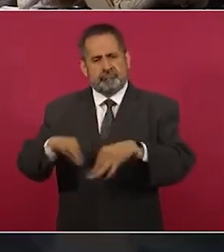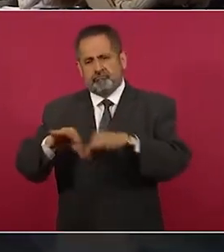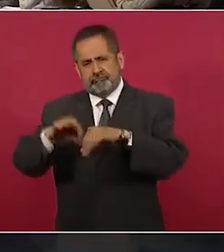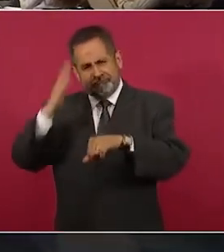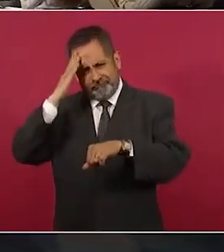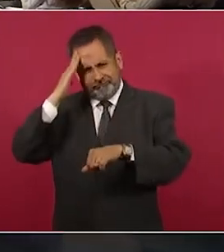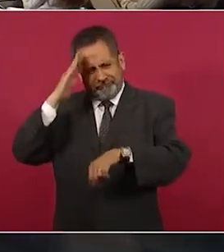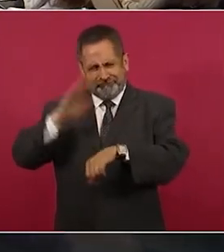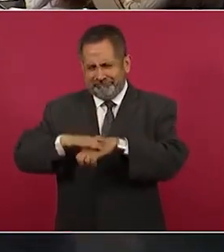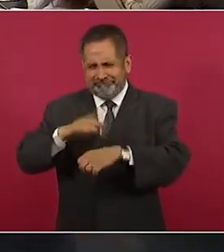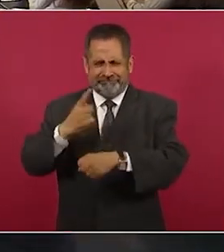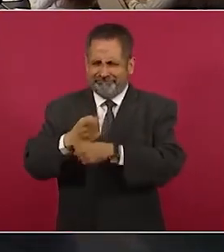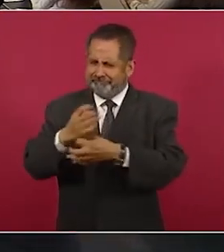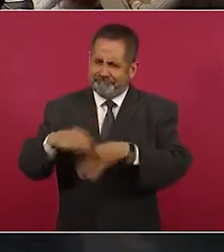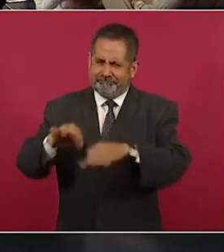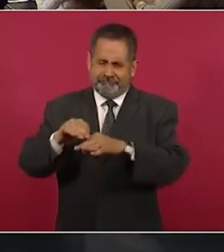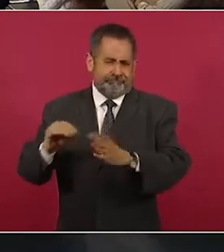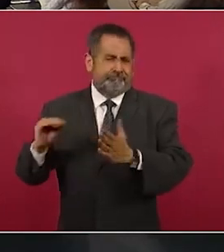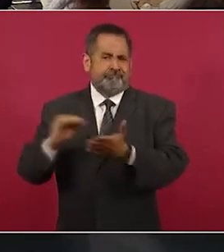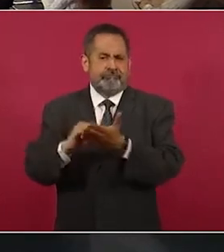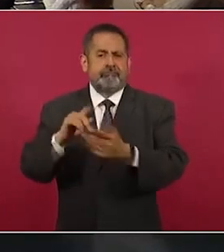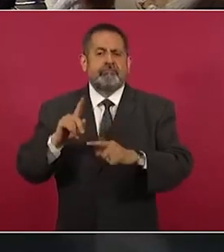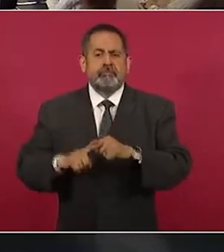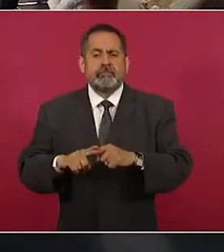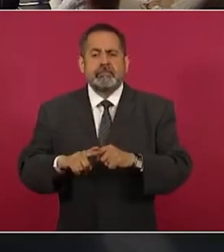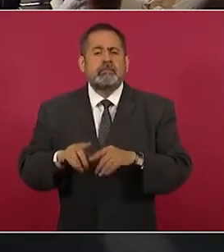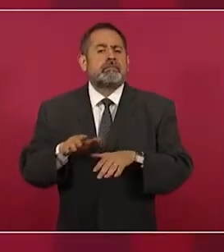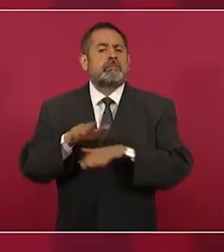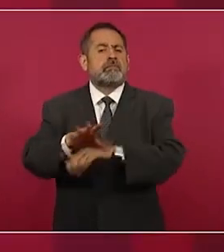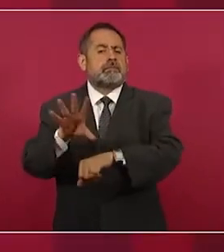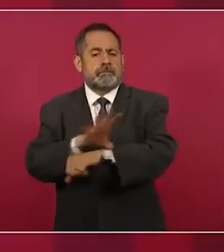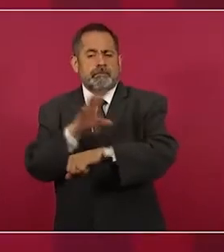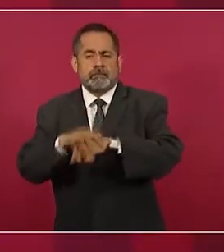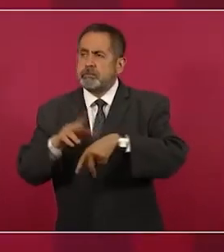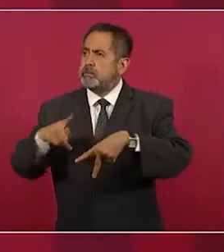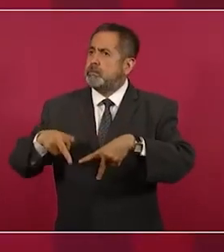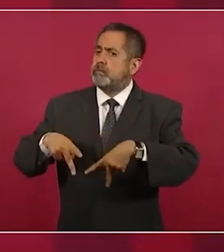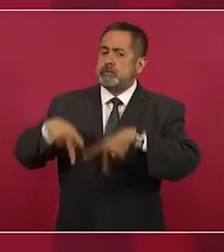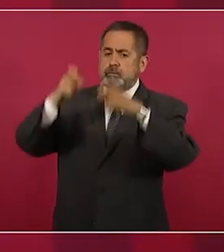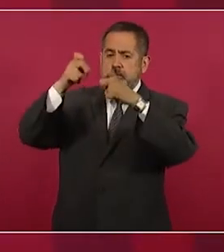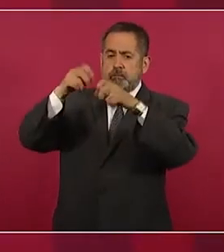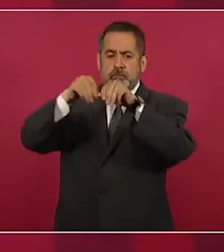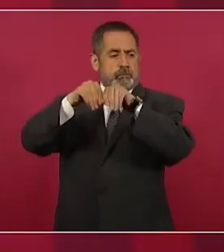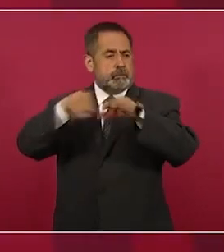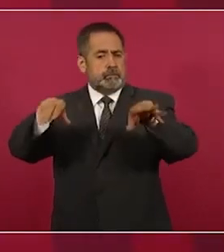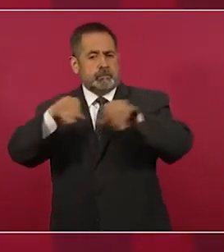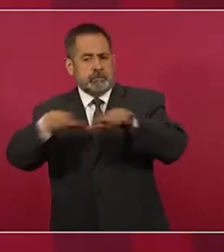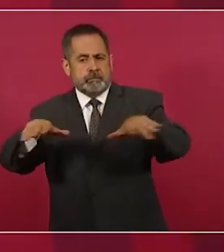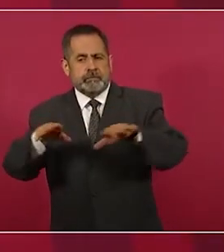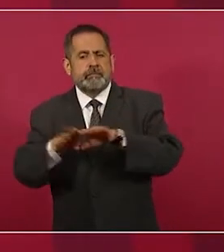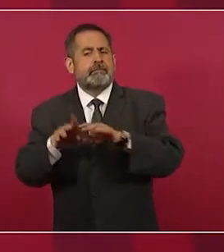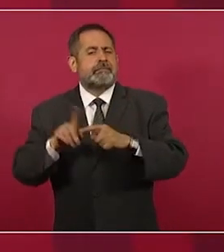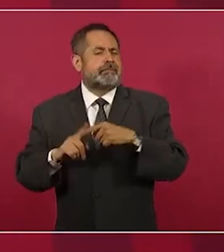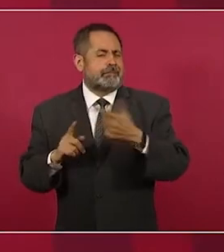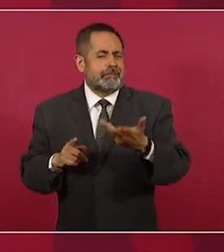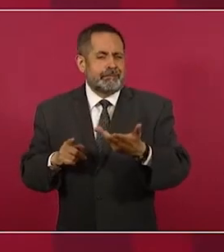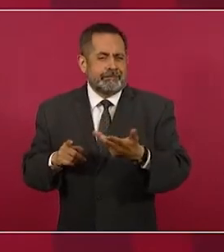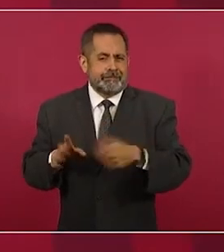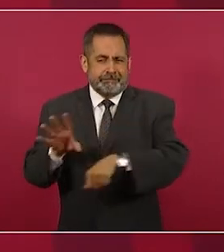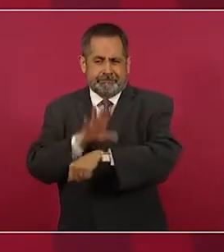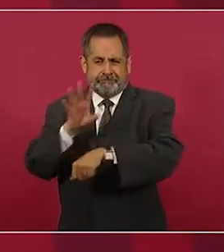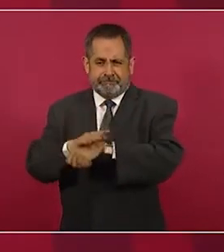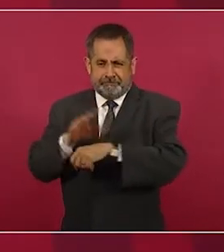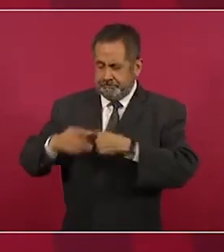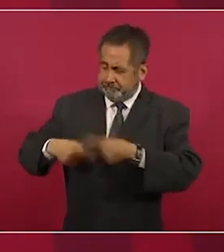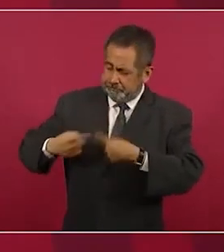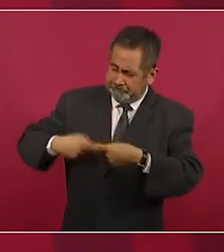Por ejemplo, el despacho de energía, el subir